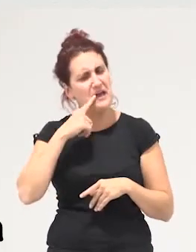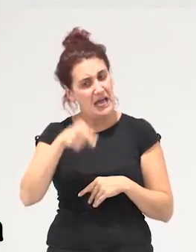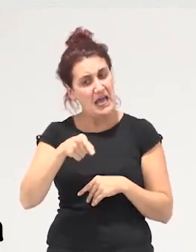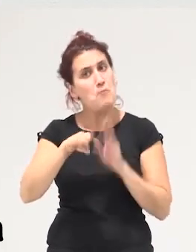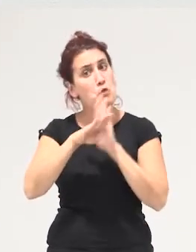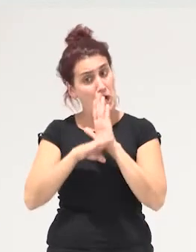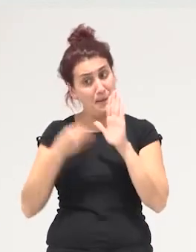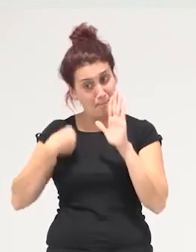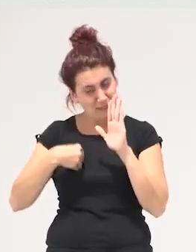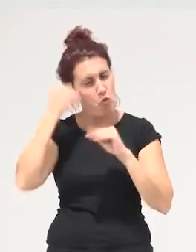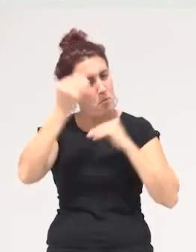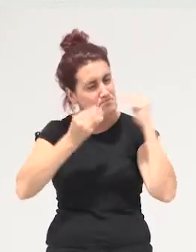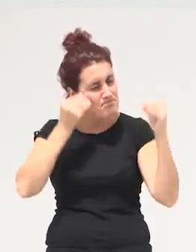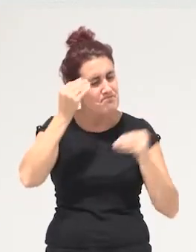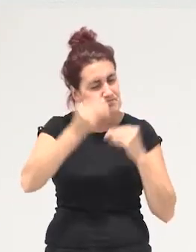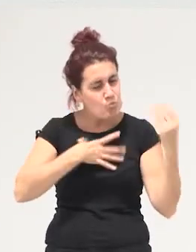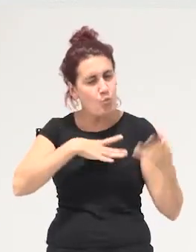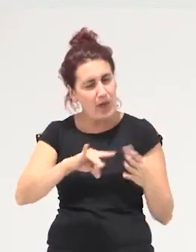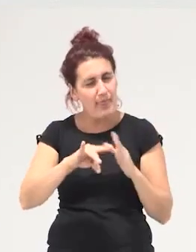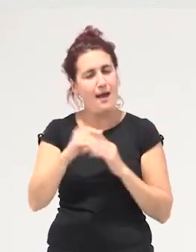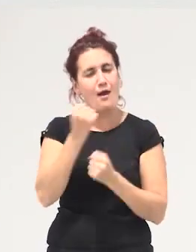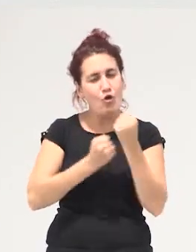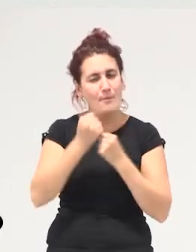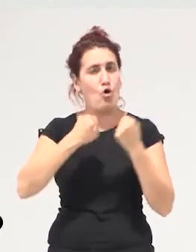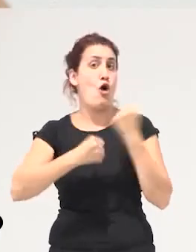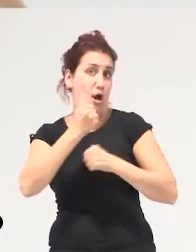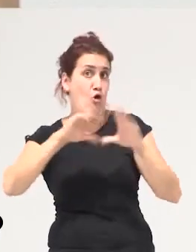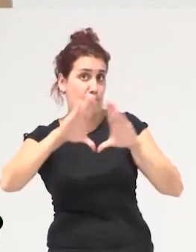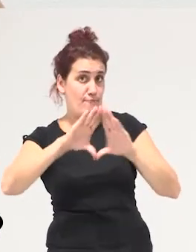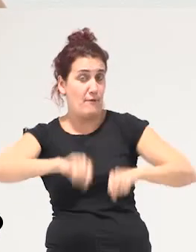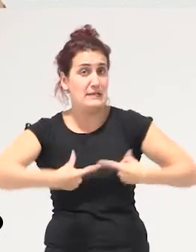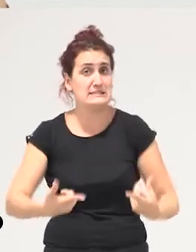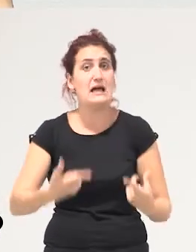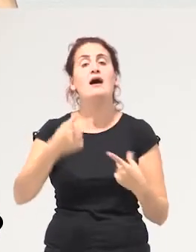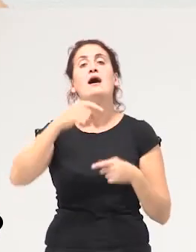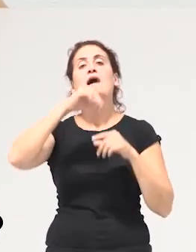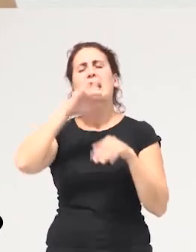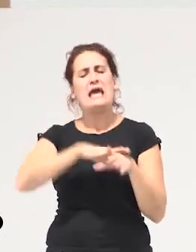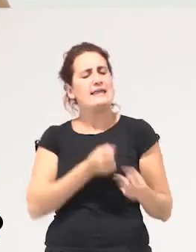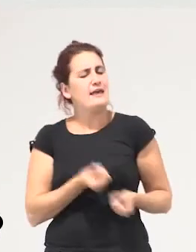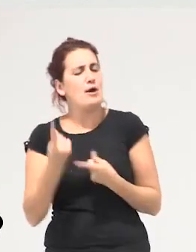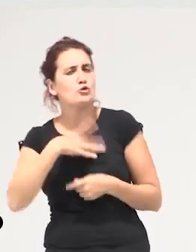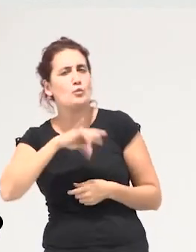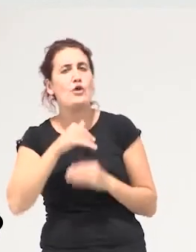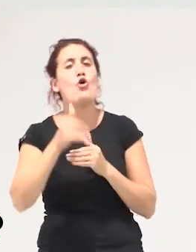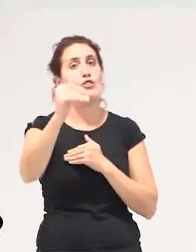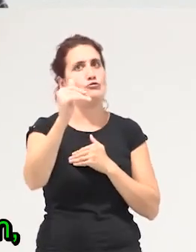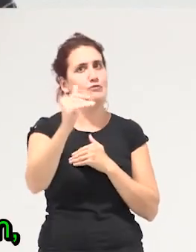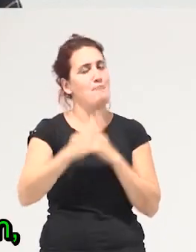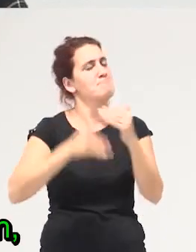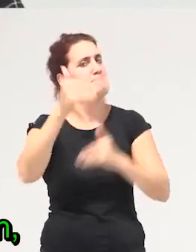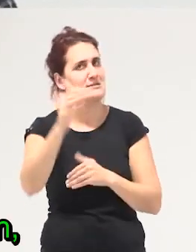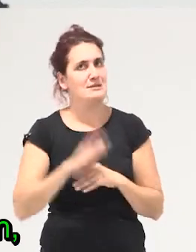ese programa o esos programas económicos ecofeministas que pudieran llevarnos como a un horizonte más allá